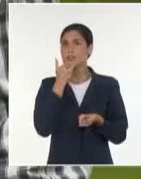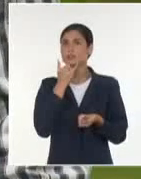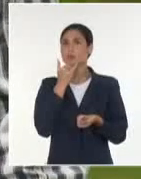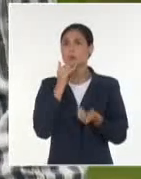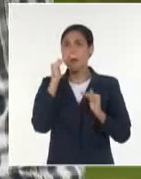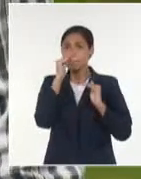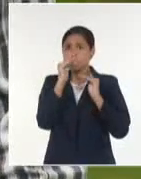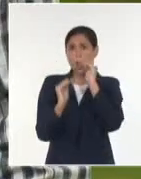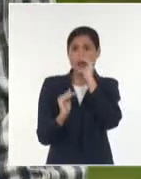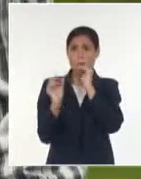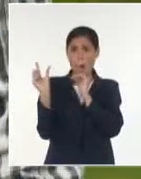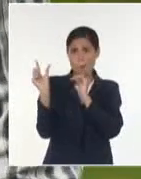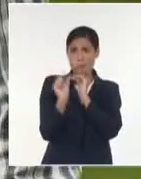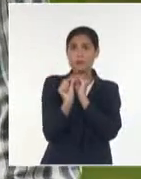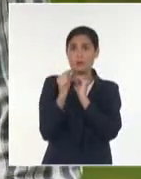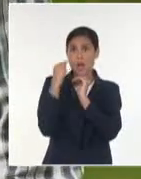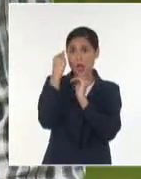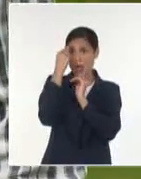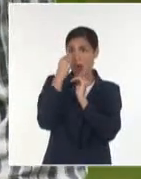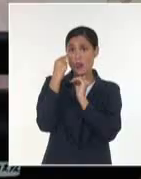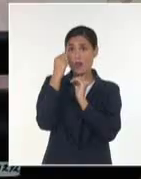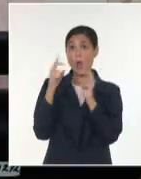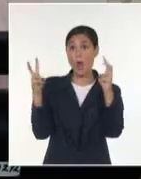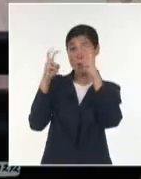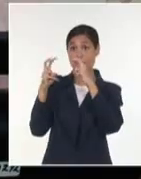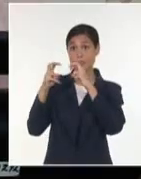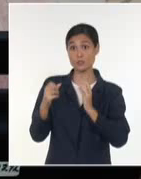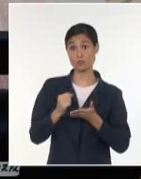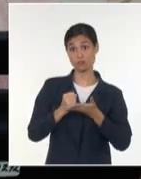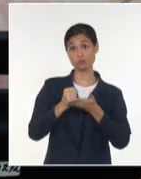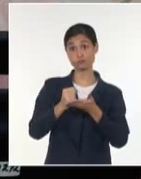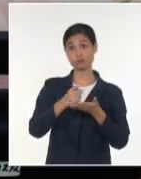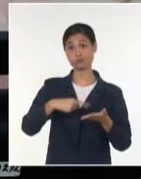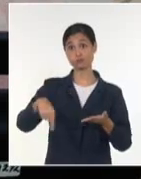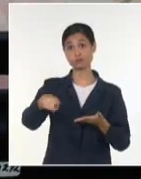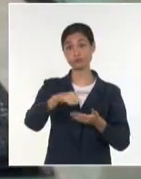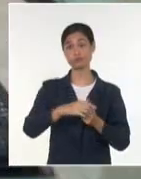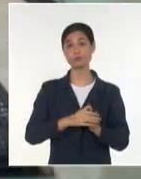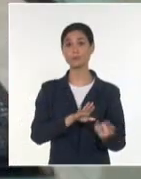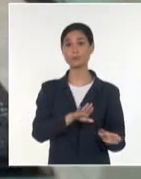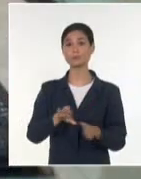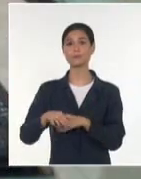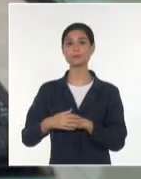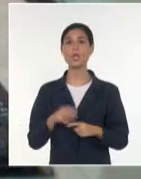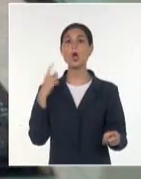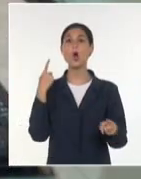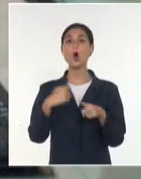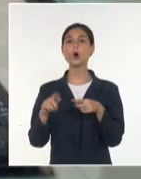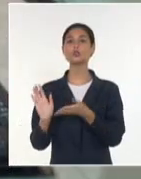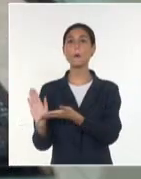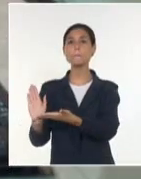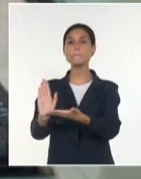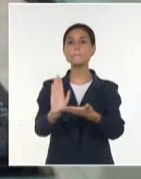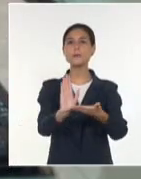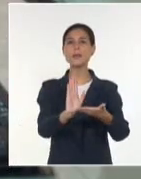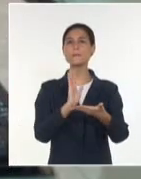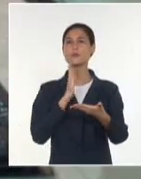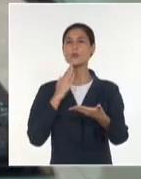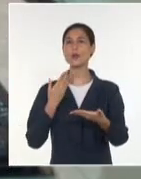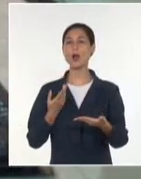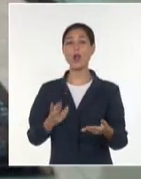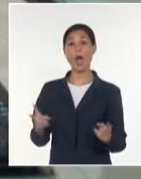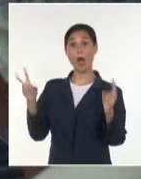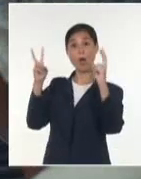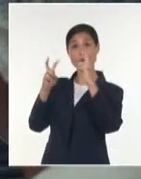demostrado esta investigación con sus resultados. También fue premio de la academia la investigación que aportó la evidencia